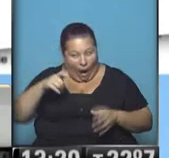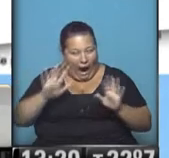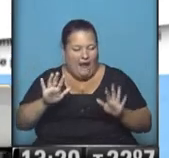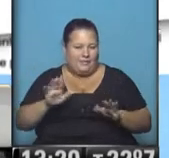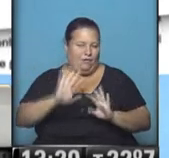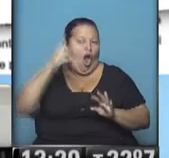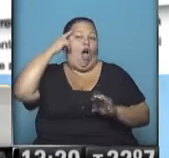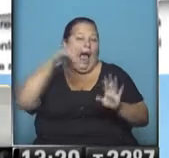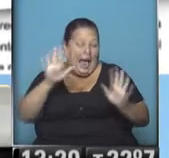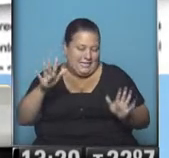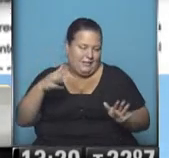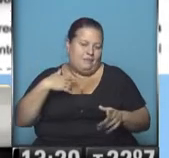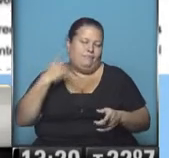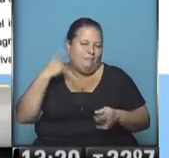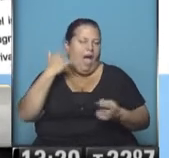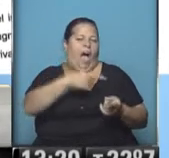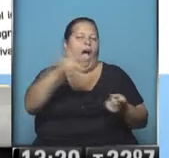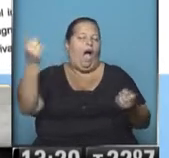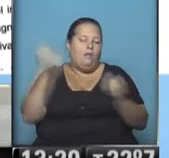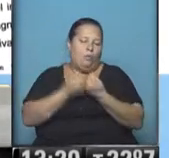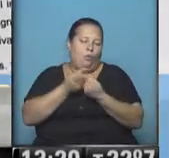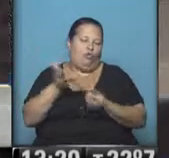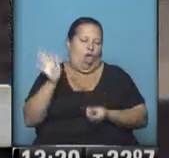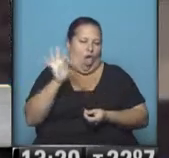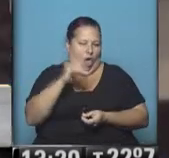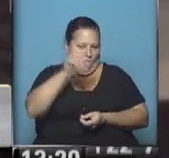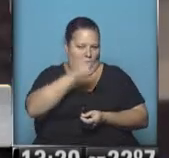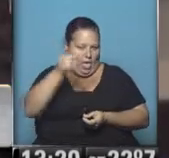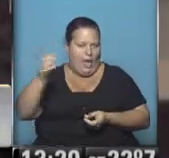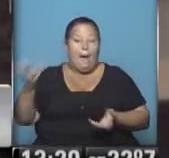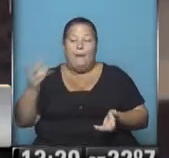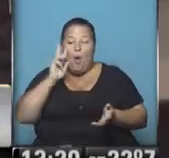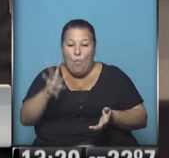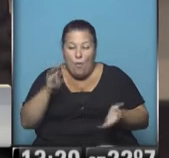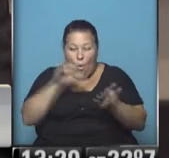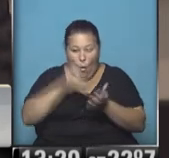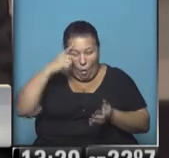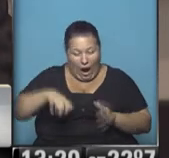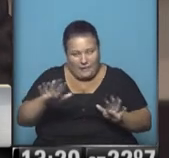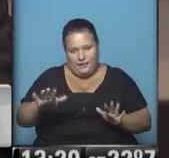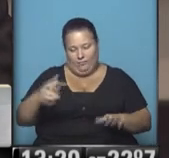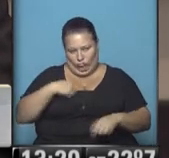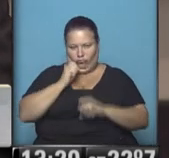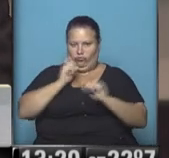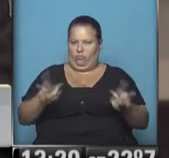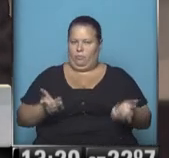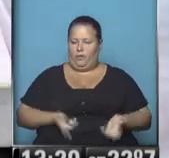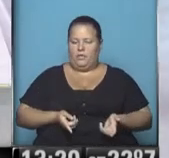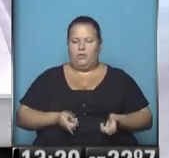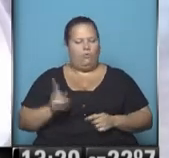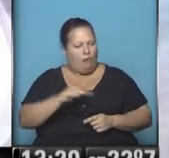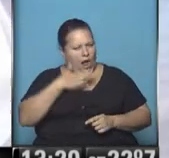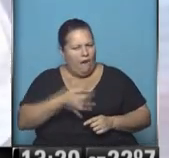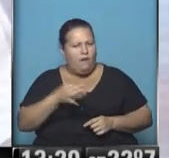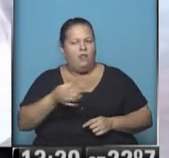Claro. Opiniones así escuchamos lamentablemente todos los días. Ahora, ver las palpadas en un fallo a mí nos deja de sorprender. No, la verdad,